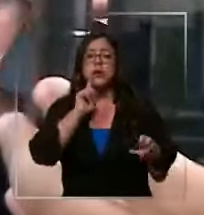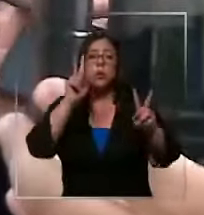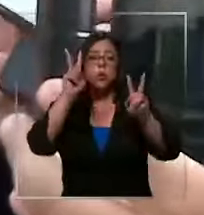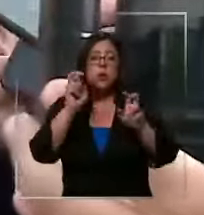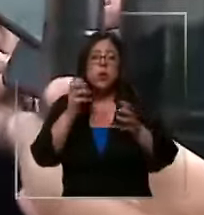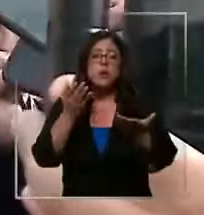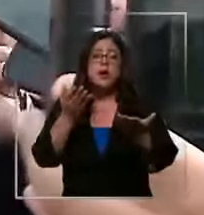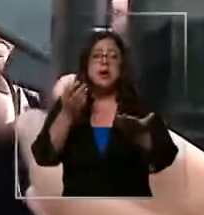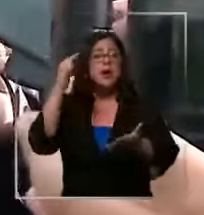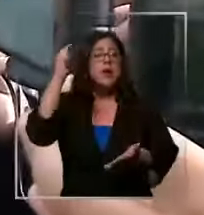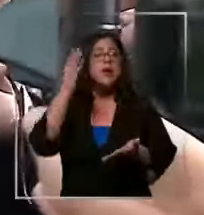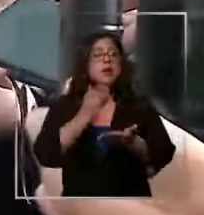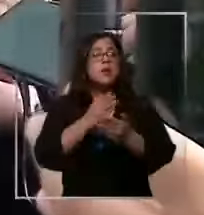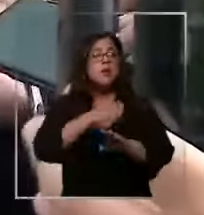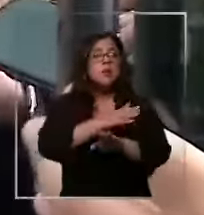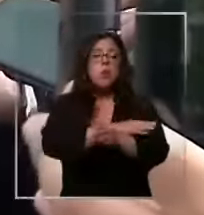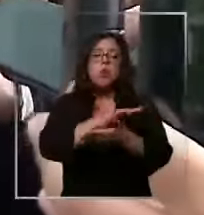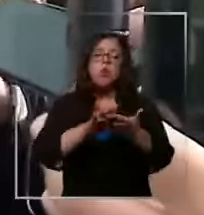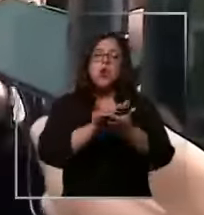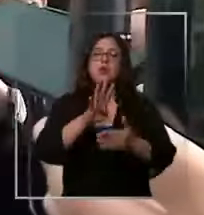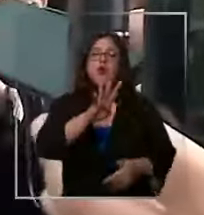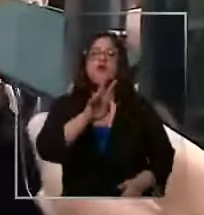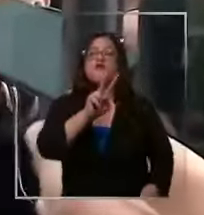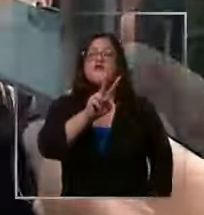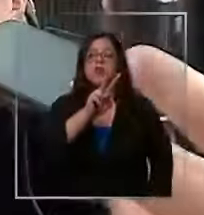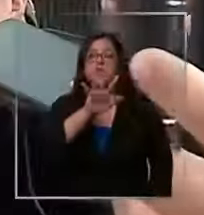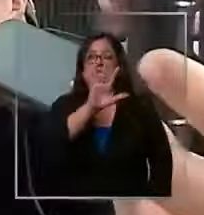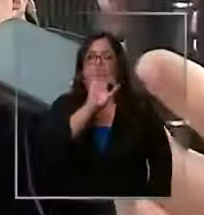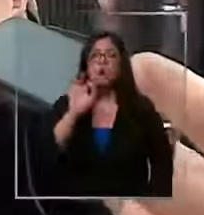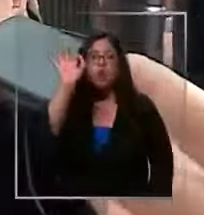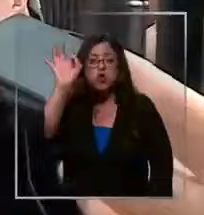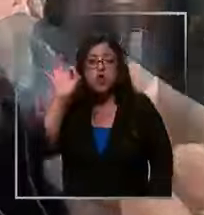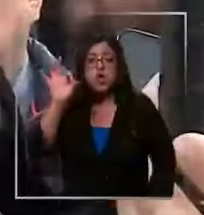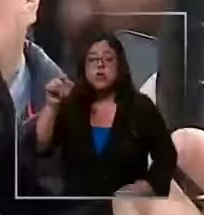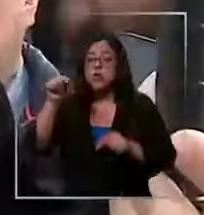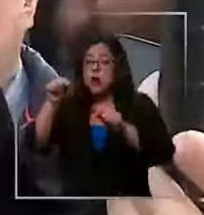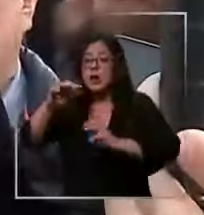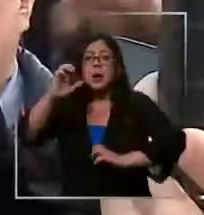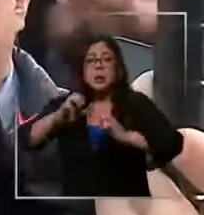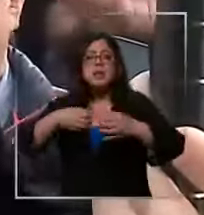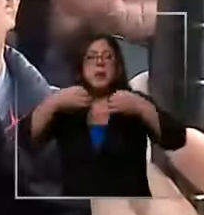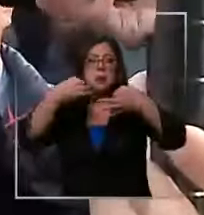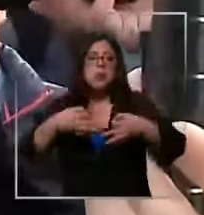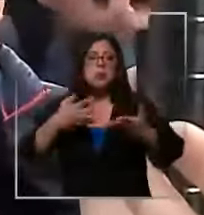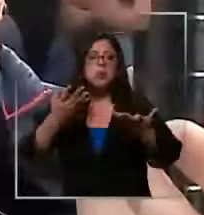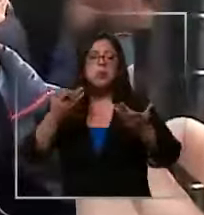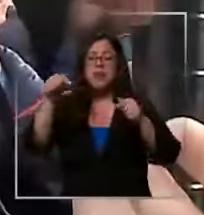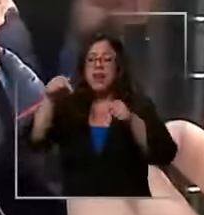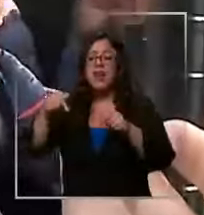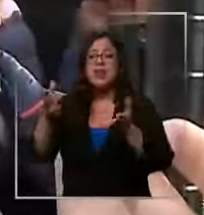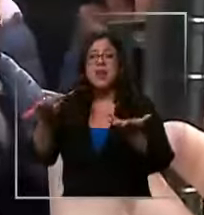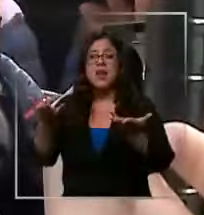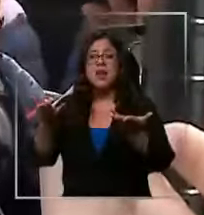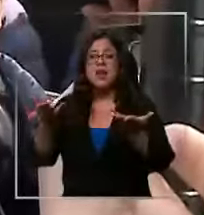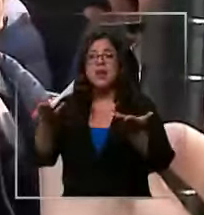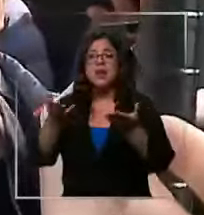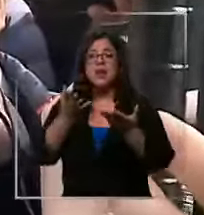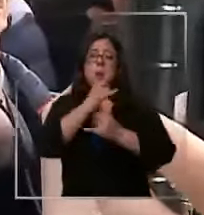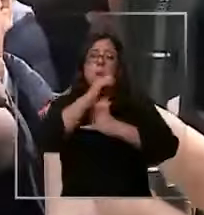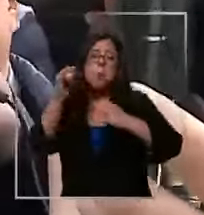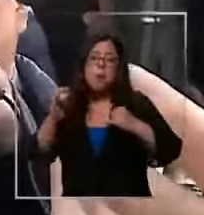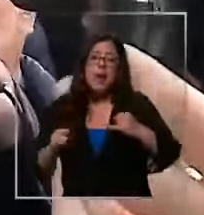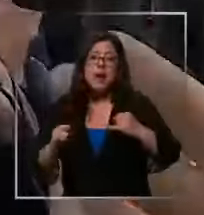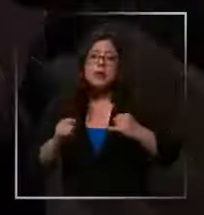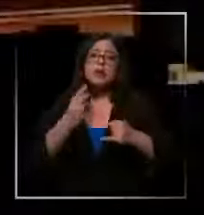provisoria del tipo 25% como solicitamos, ¿no es cierto?, la industria se equilibraría. Se concreta el cierre de Guachipato en un lapso